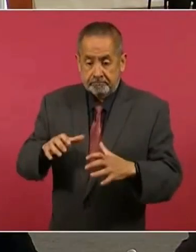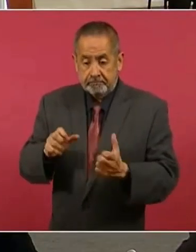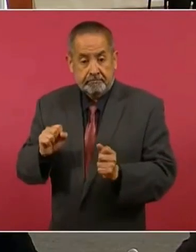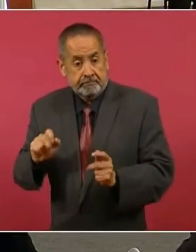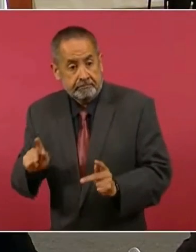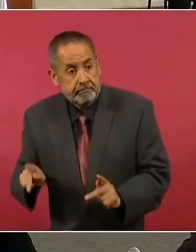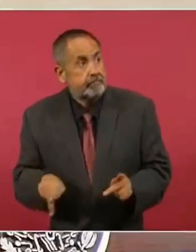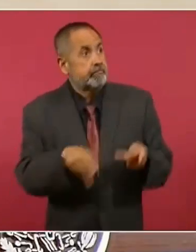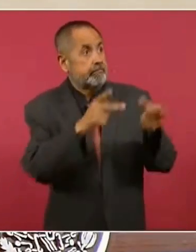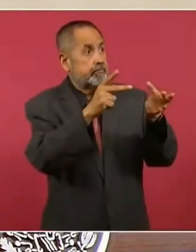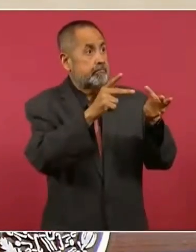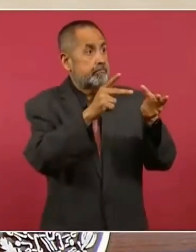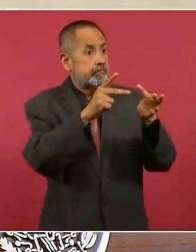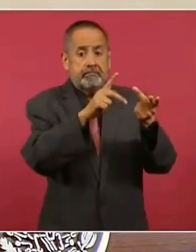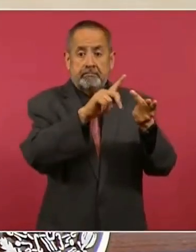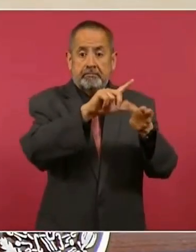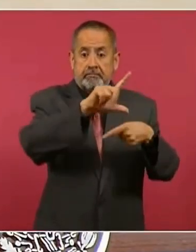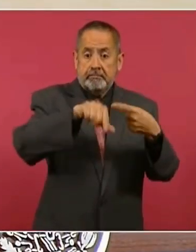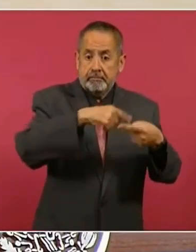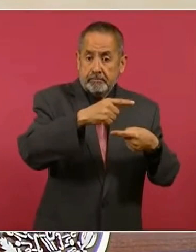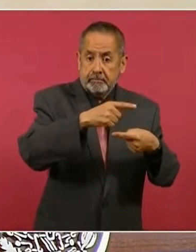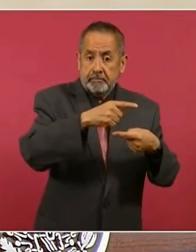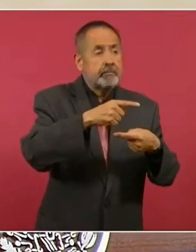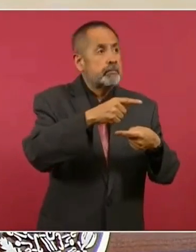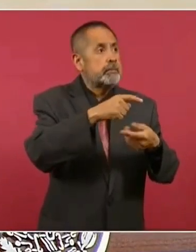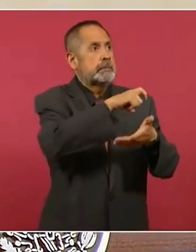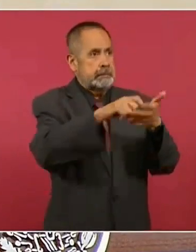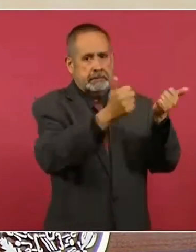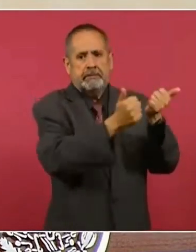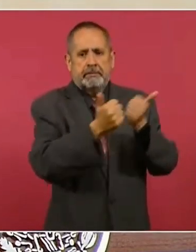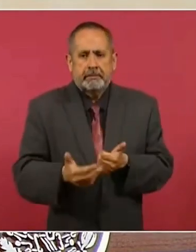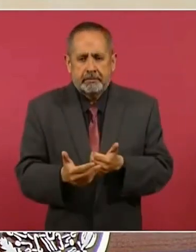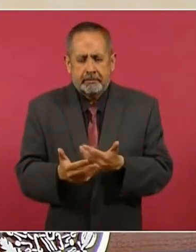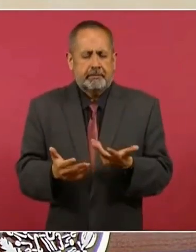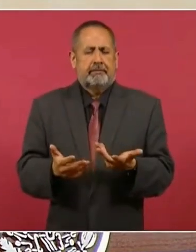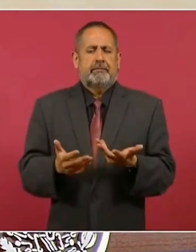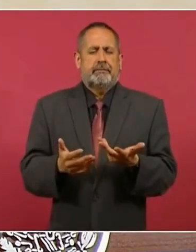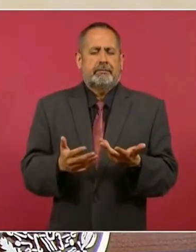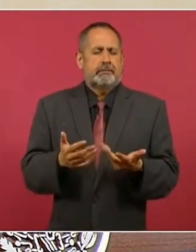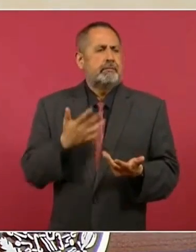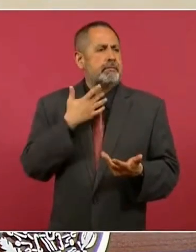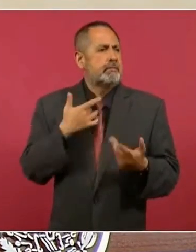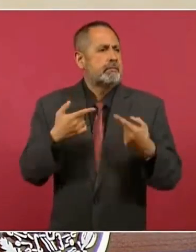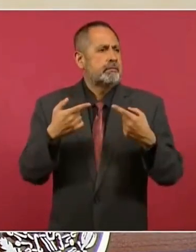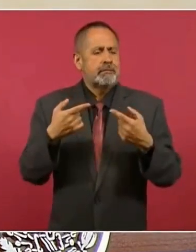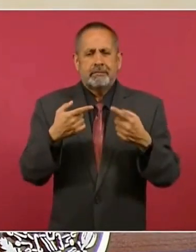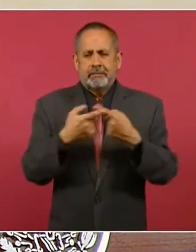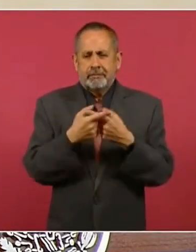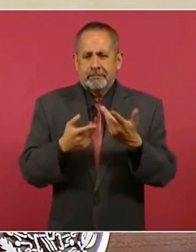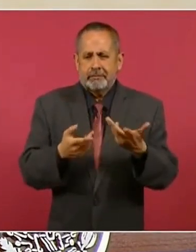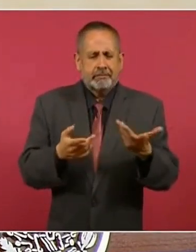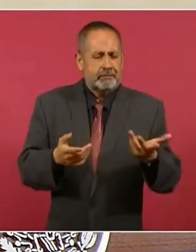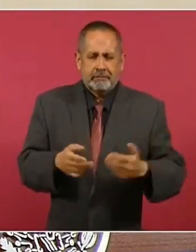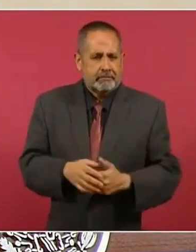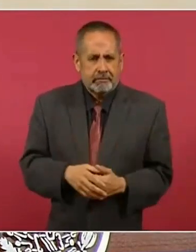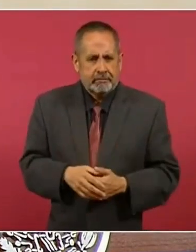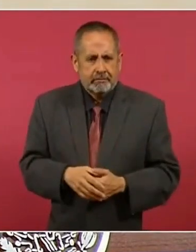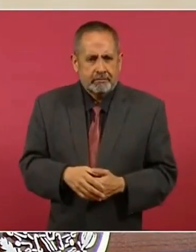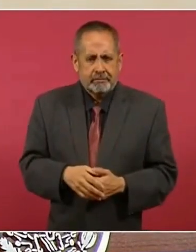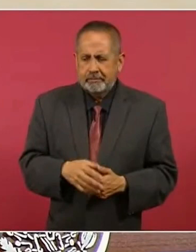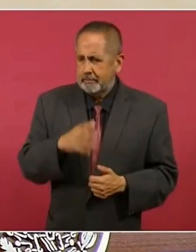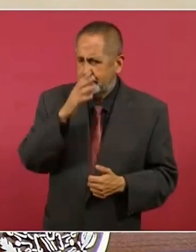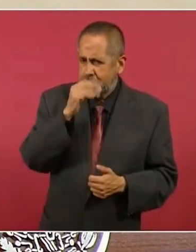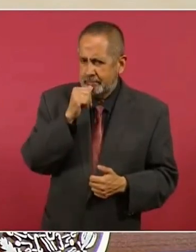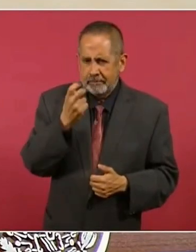y compremos gasolinas. Decía yo, es como